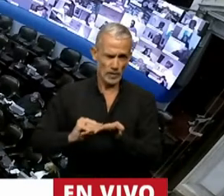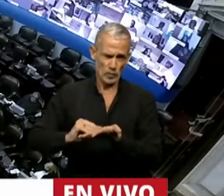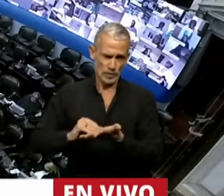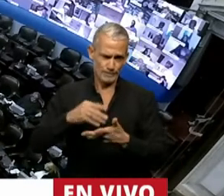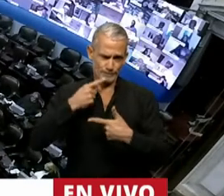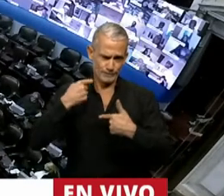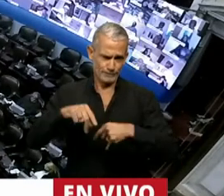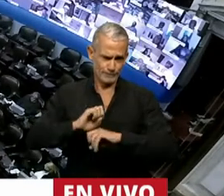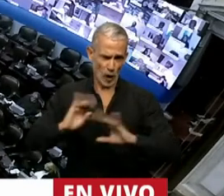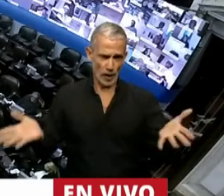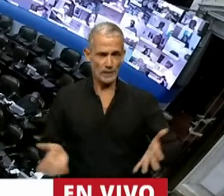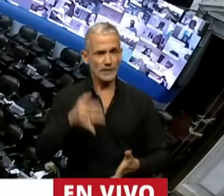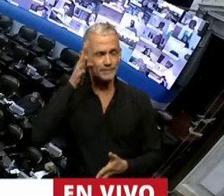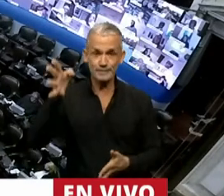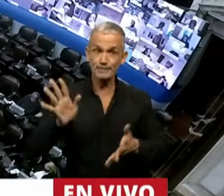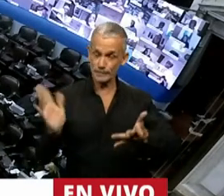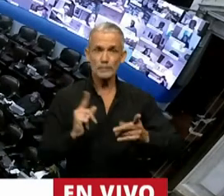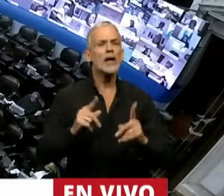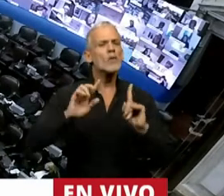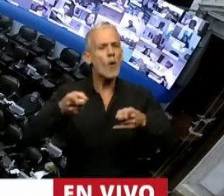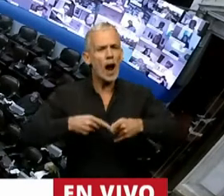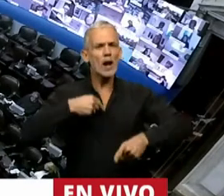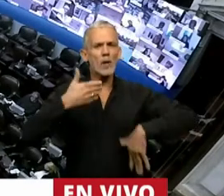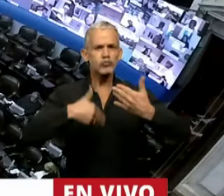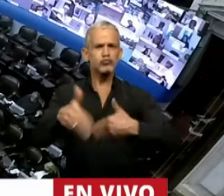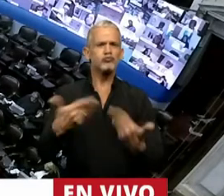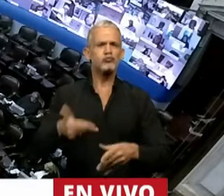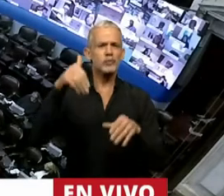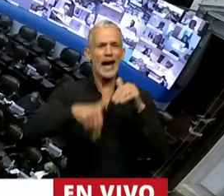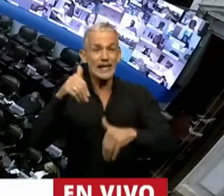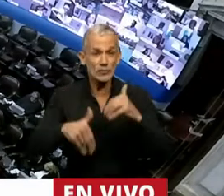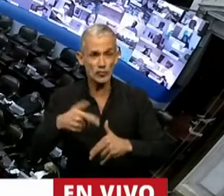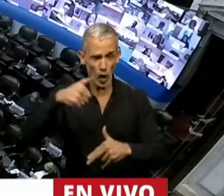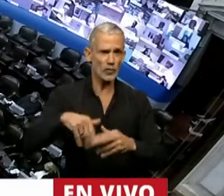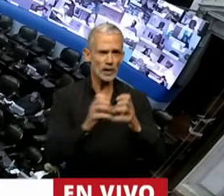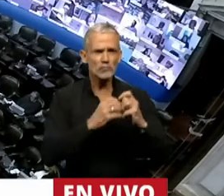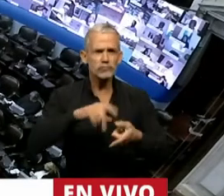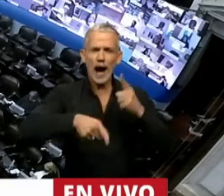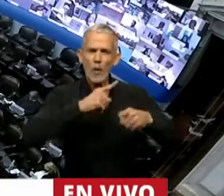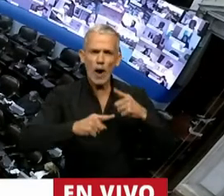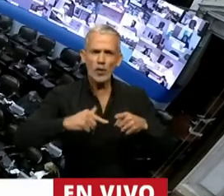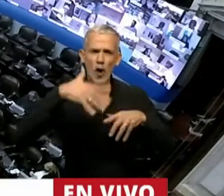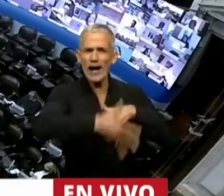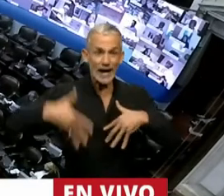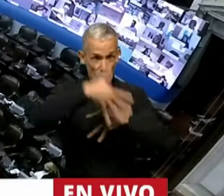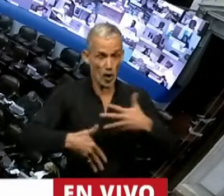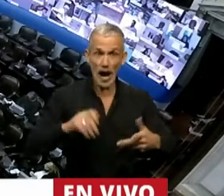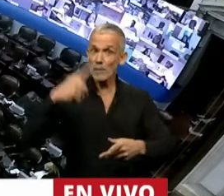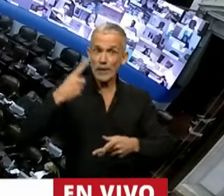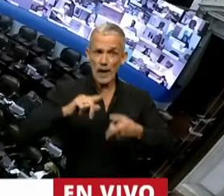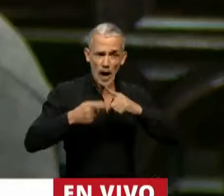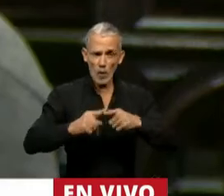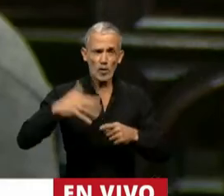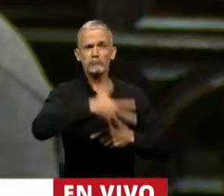pero creo que poder llevar adelante la votación de este tratado regional, el primer tratado